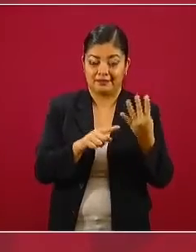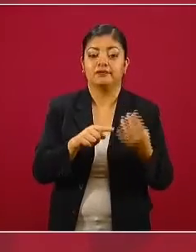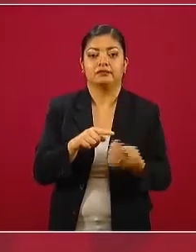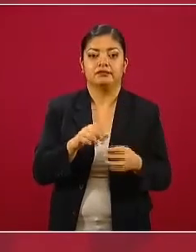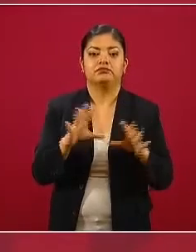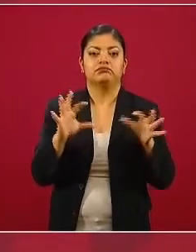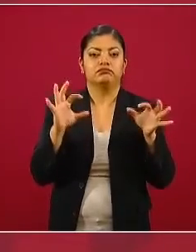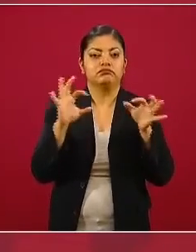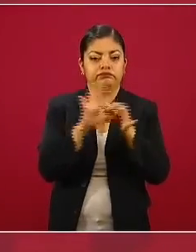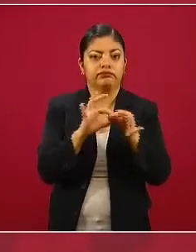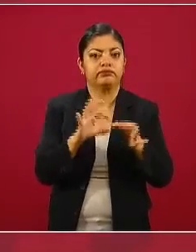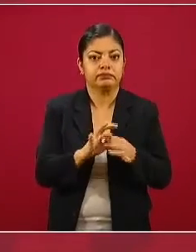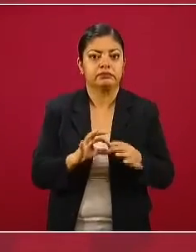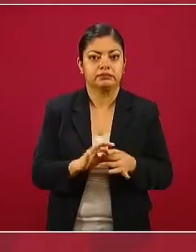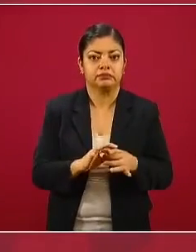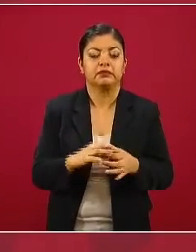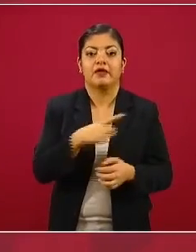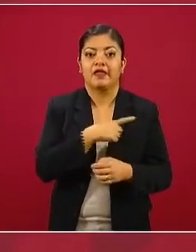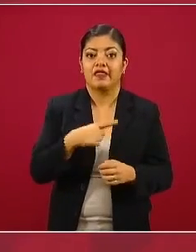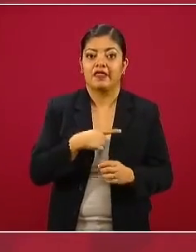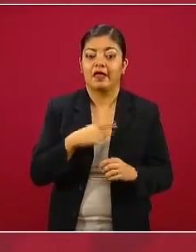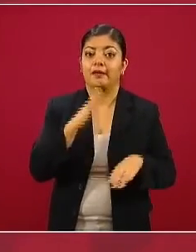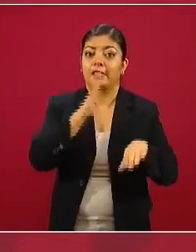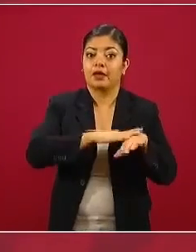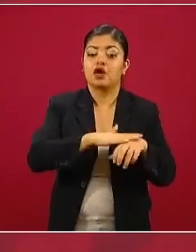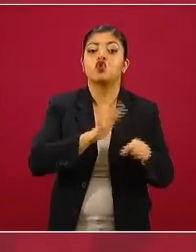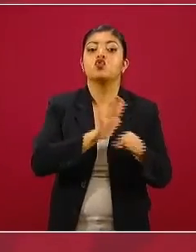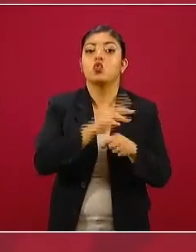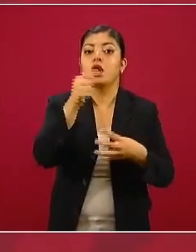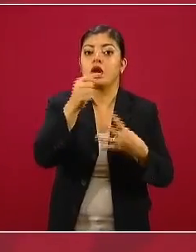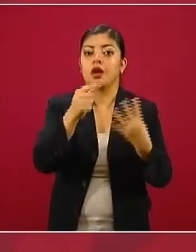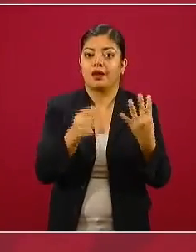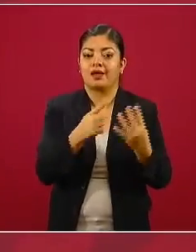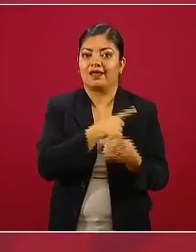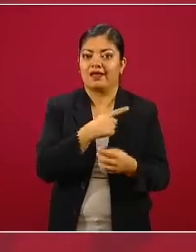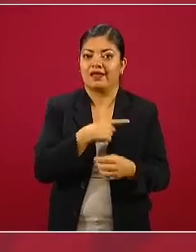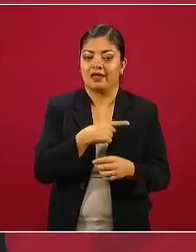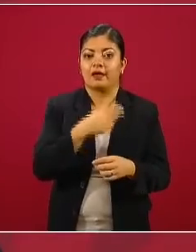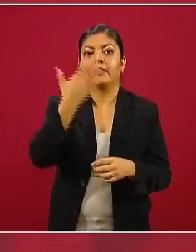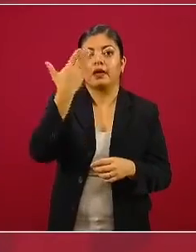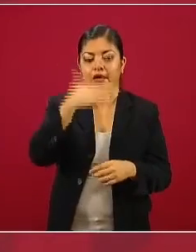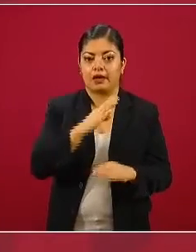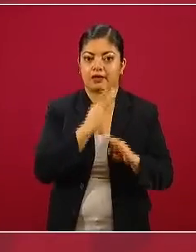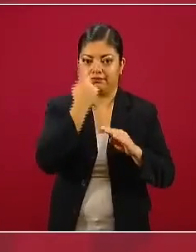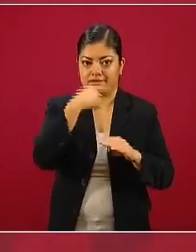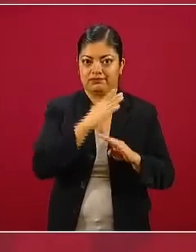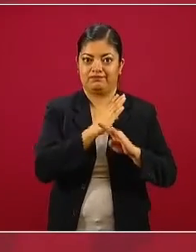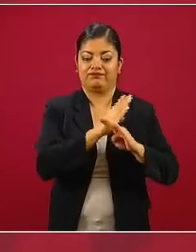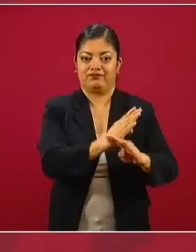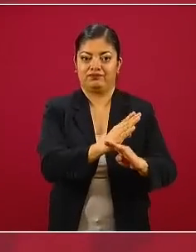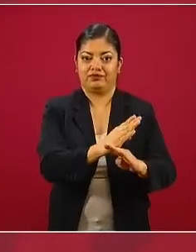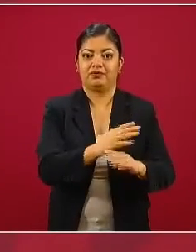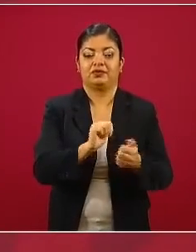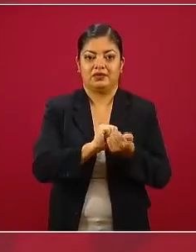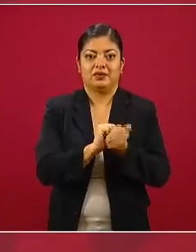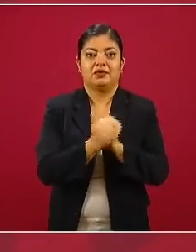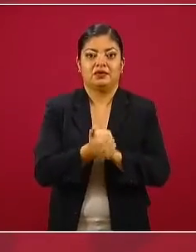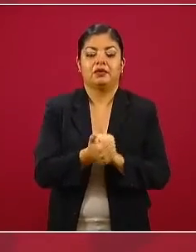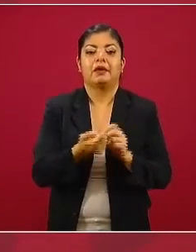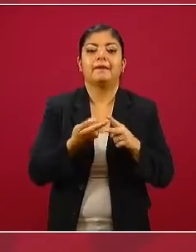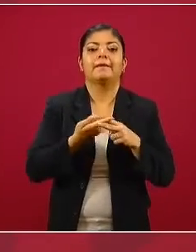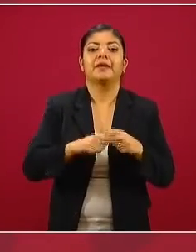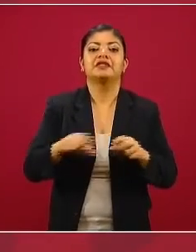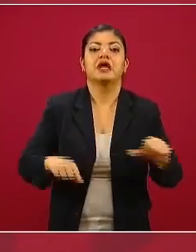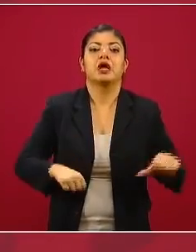con exactamente las medidas que se deberán tomar, que básicamente tienen que ver con la intensidad de recuperación de las actividades